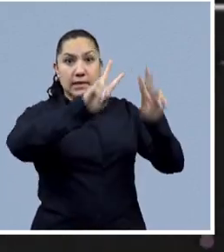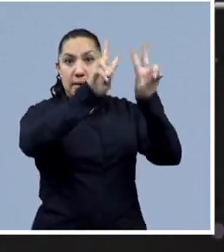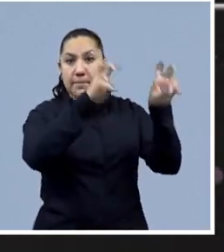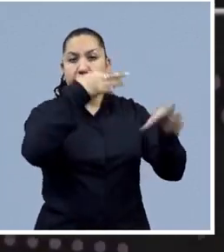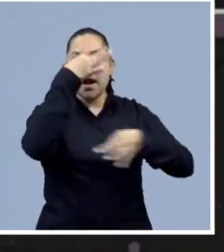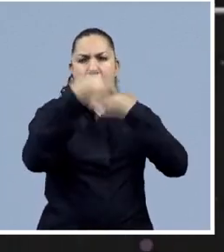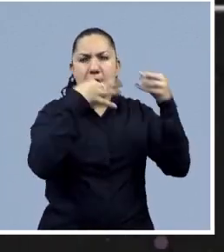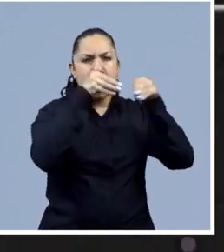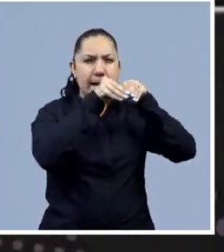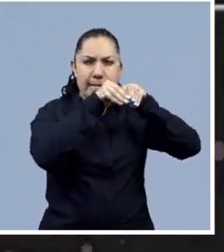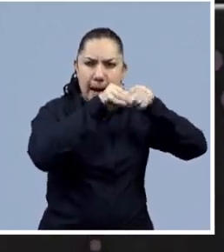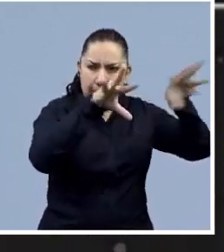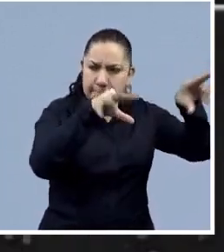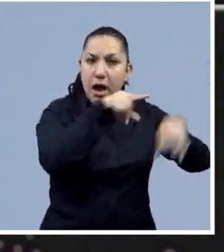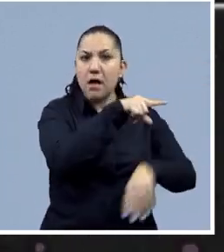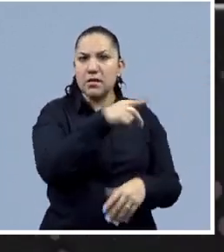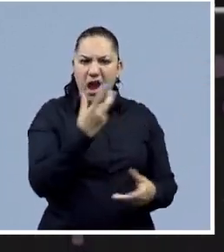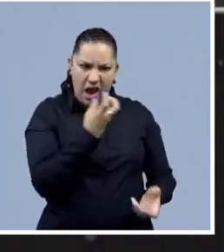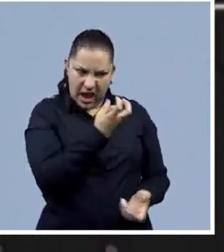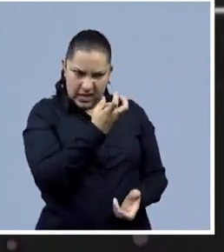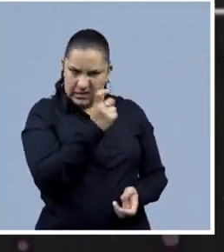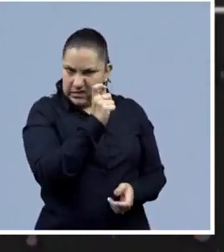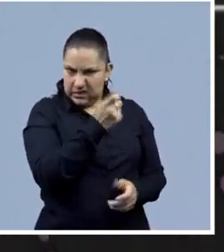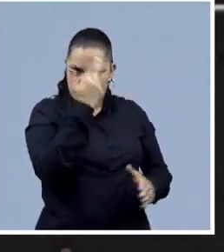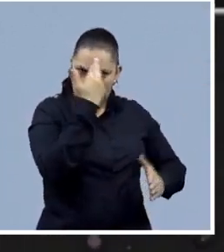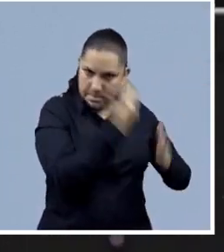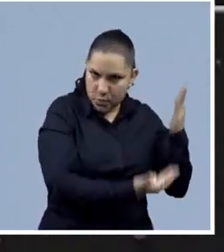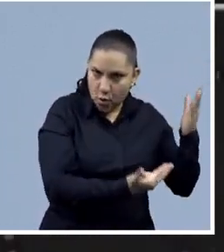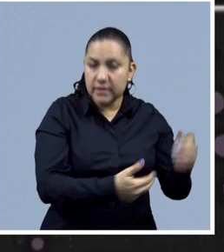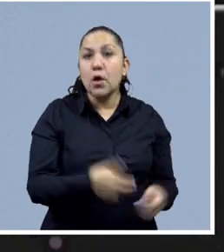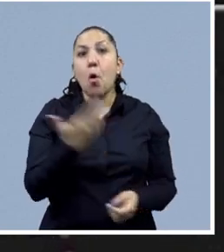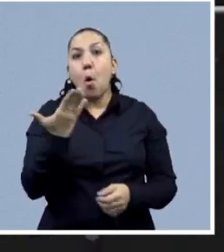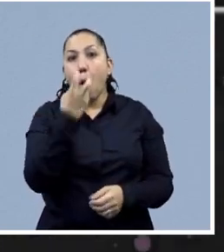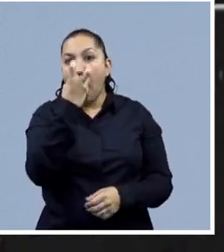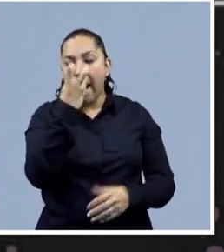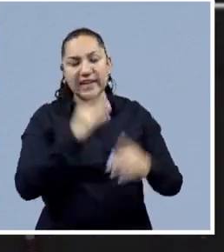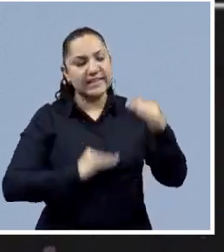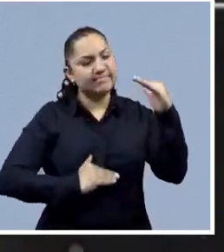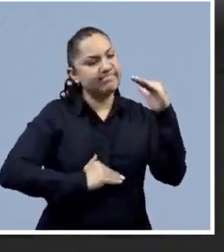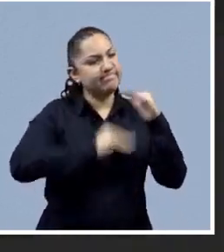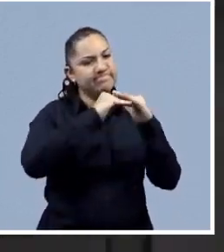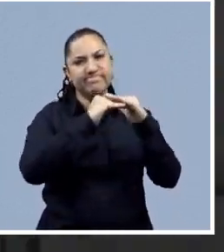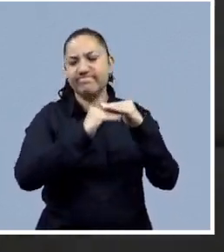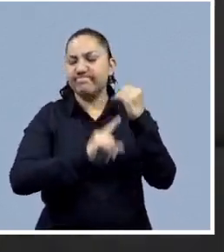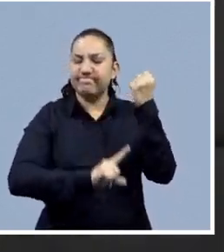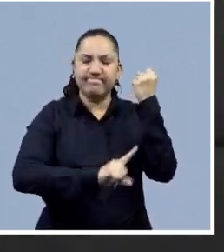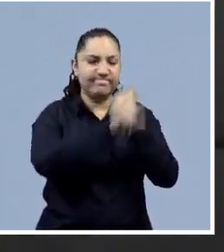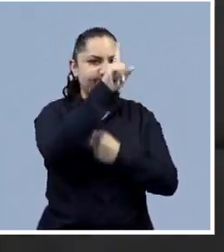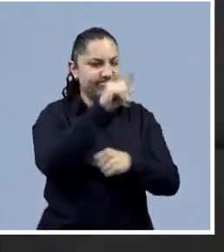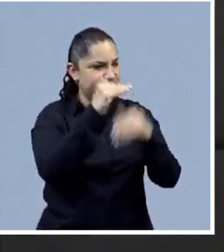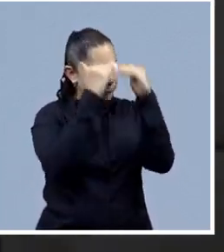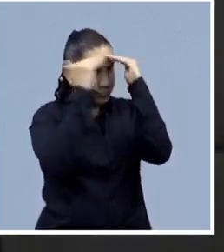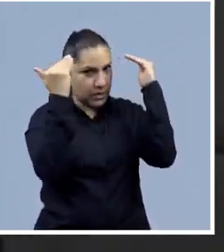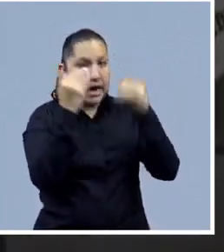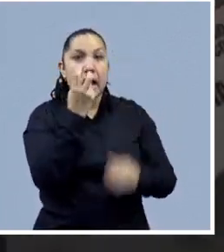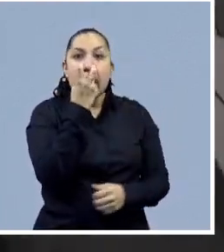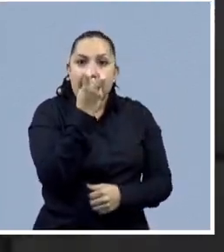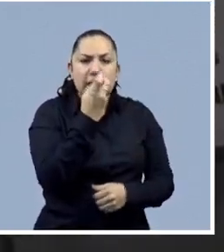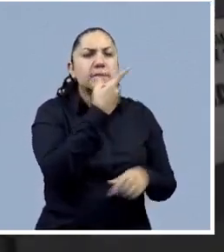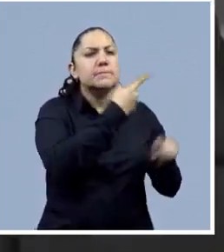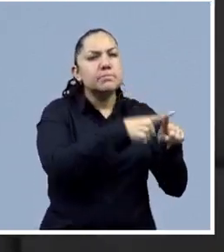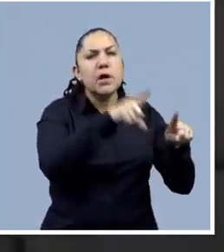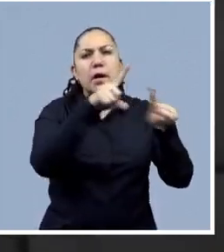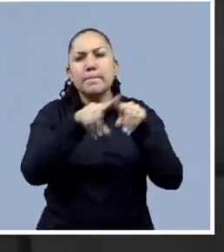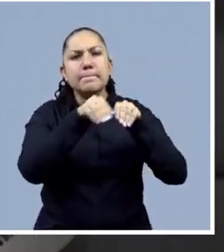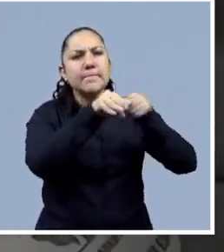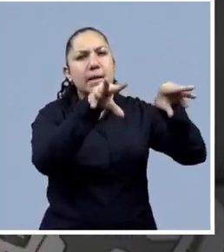La gota que derramó el vaso, y esto también es violencia, son campañas que constan de 13 cápsulas, promoviendo la empatía y ofreciendo rutas